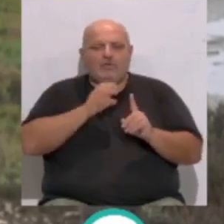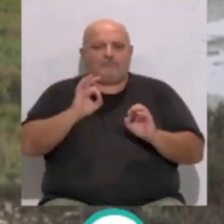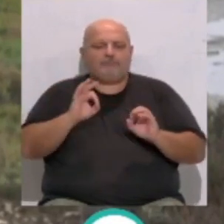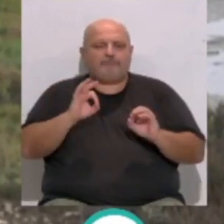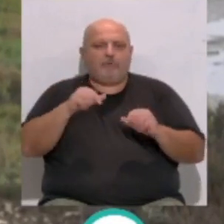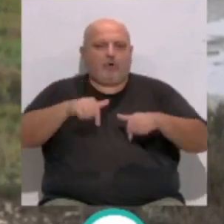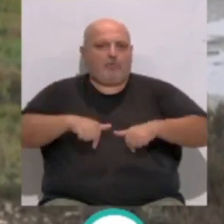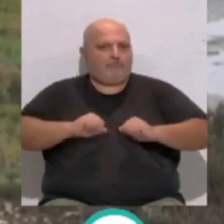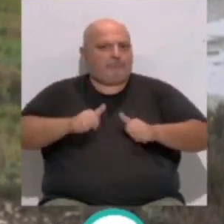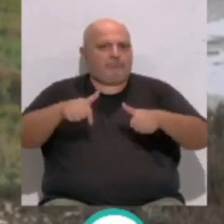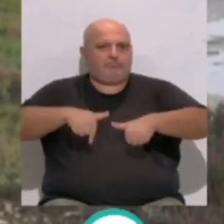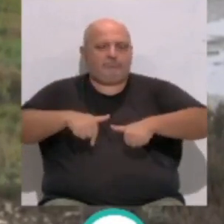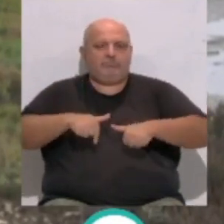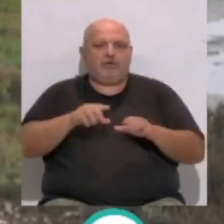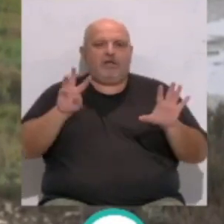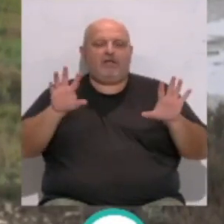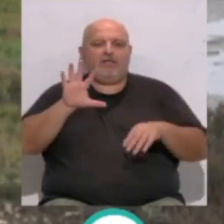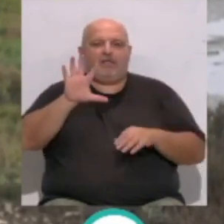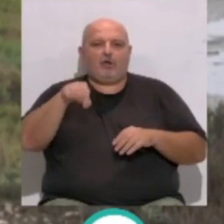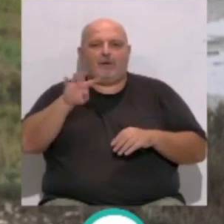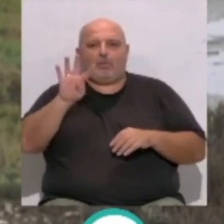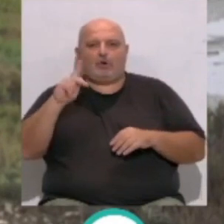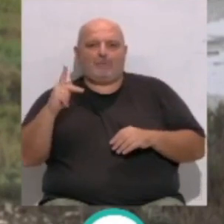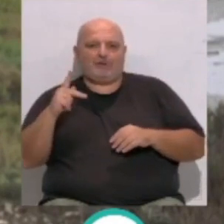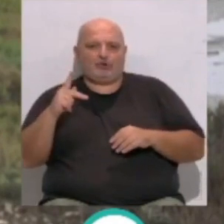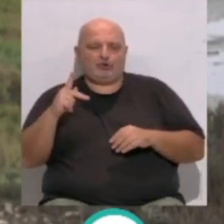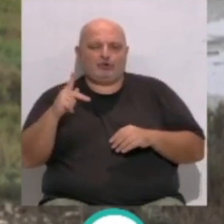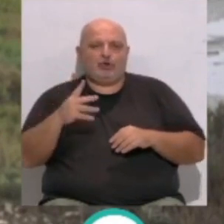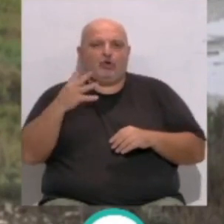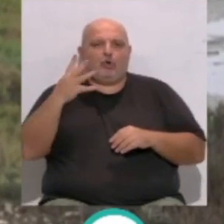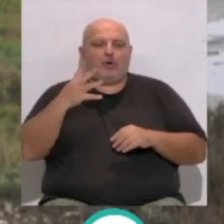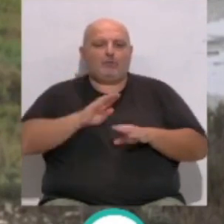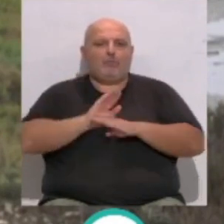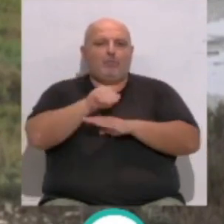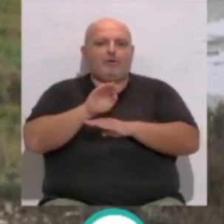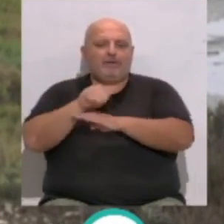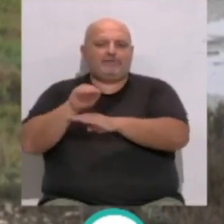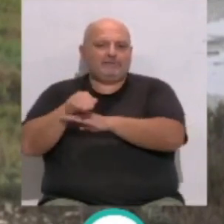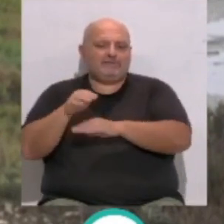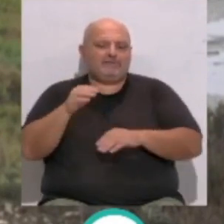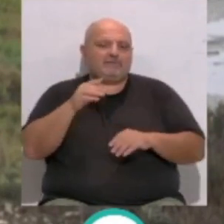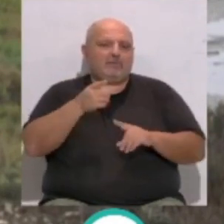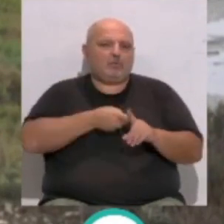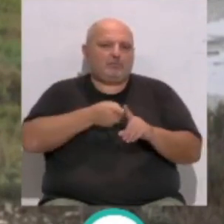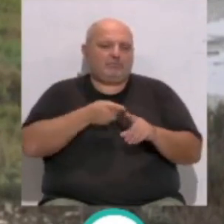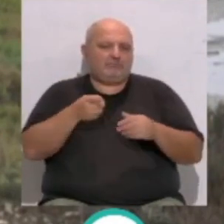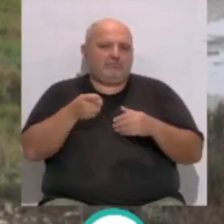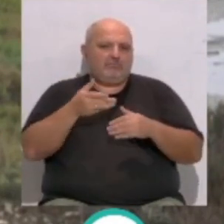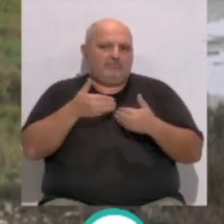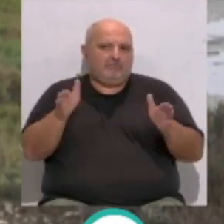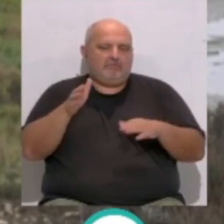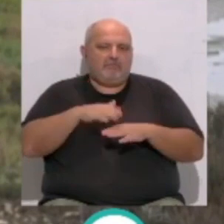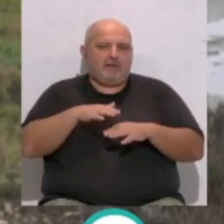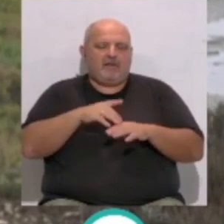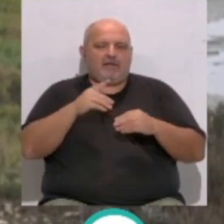hoy mismo con una distancia de 5,4 kilómetros, cuatro puentes y seis espacios que van a estar habilitados también